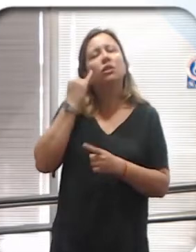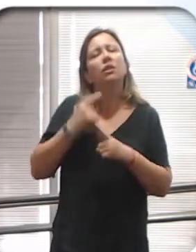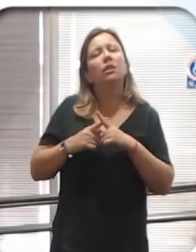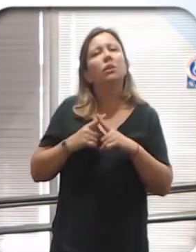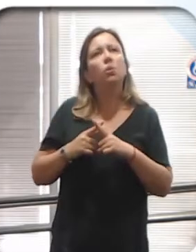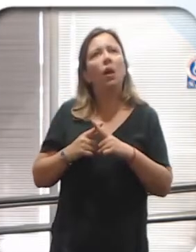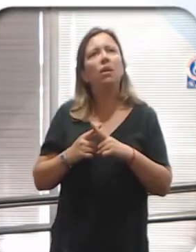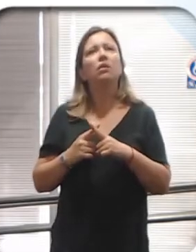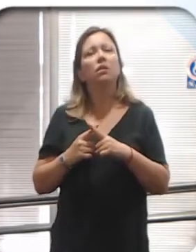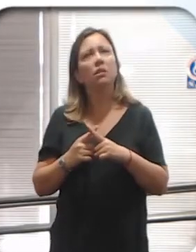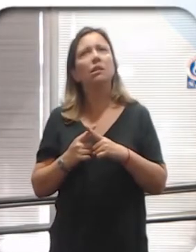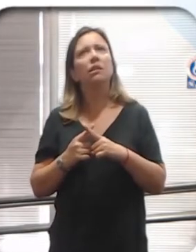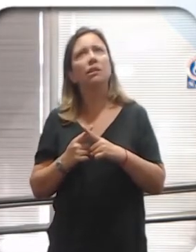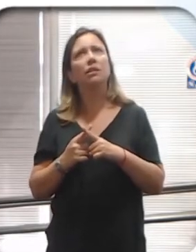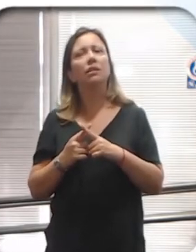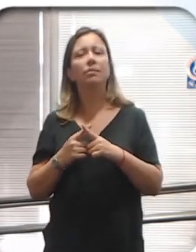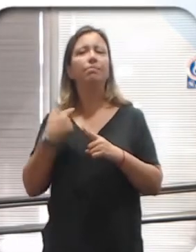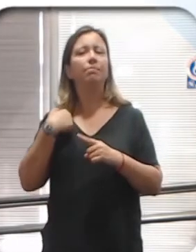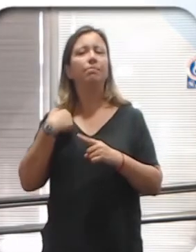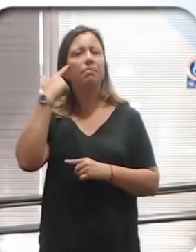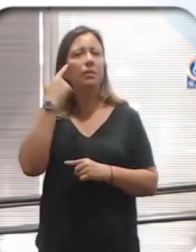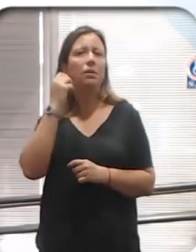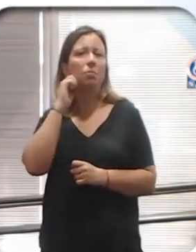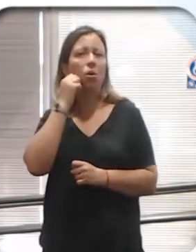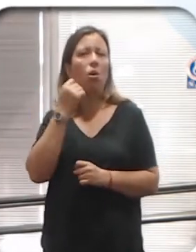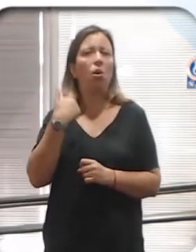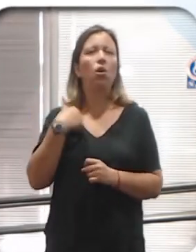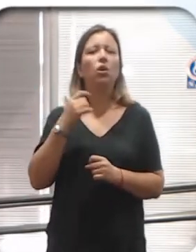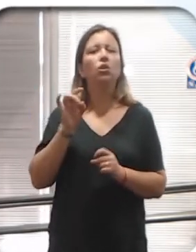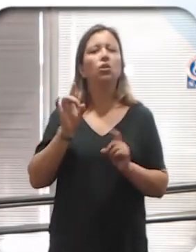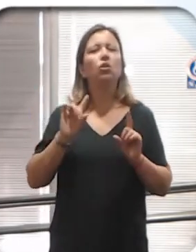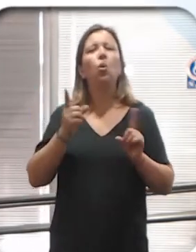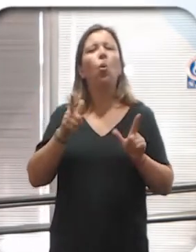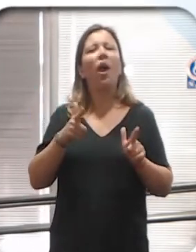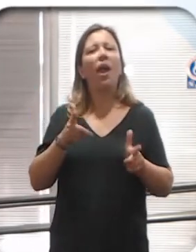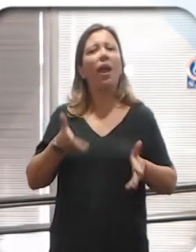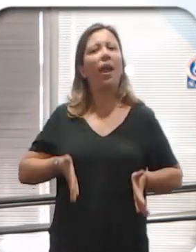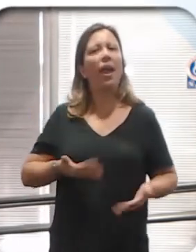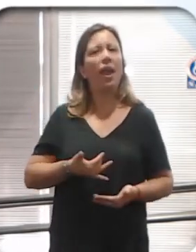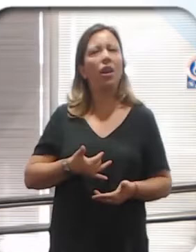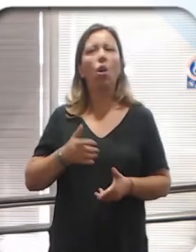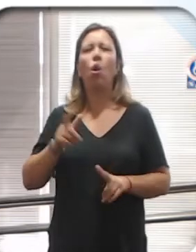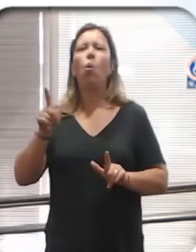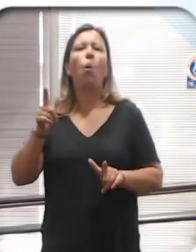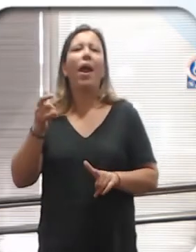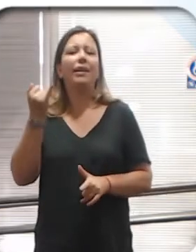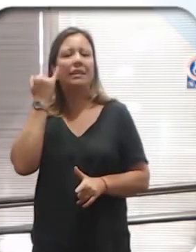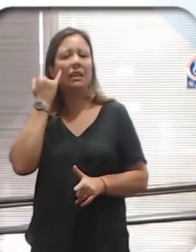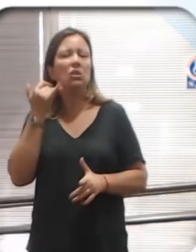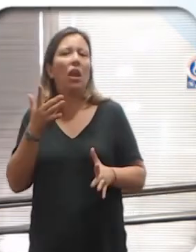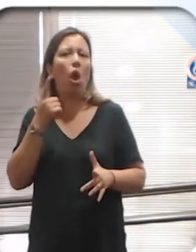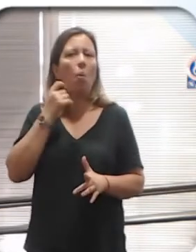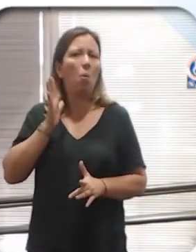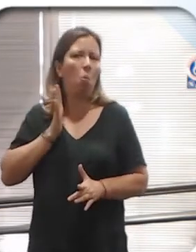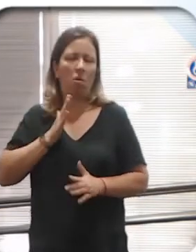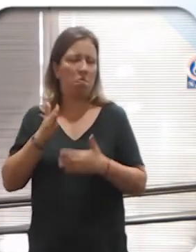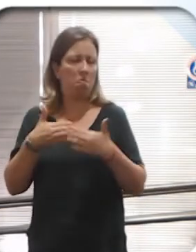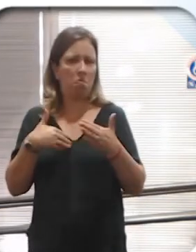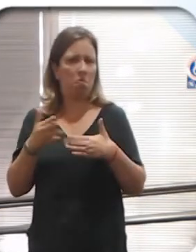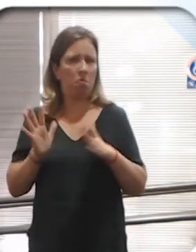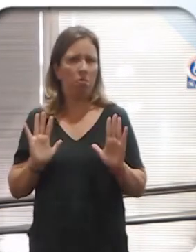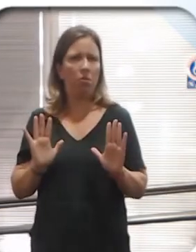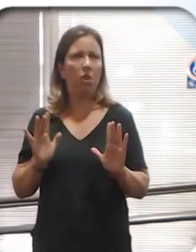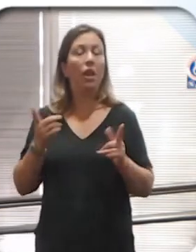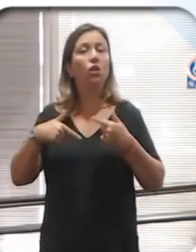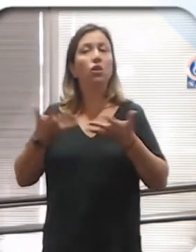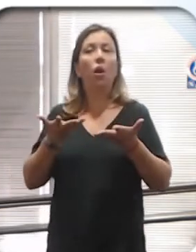me pareció que estaba bueno poner que eran sin género y sexo. ¿Sí? Entonces lo que voy a hacer